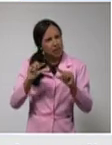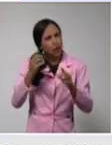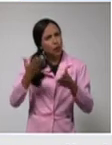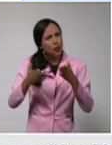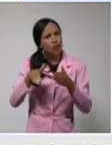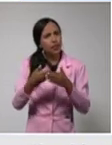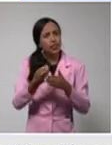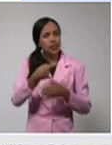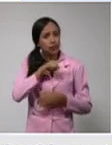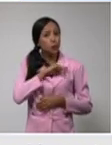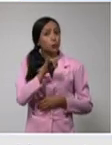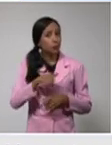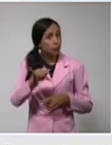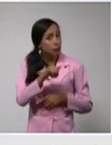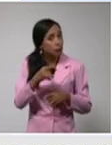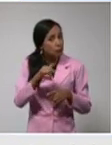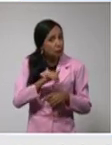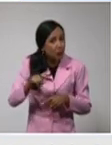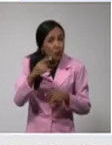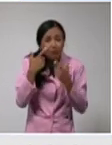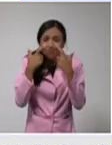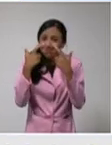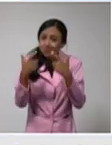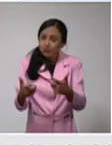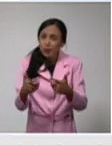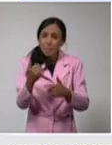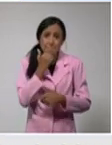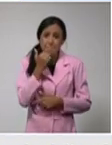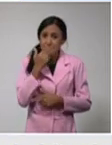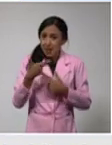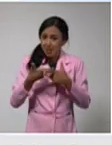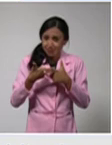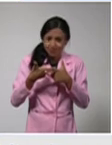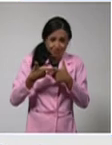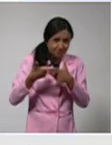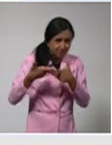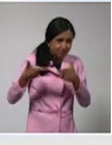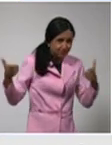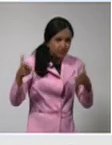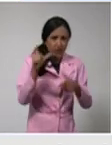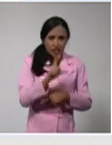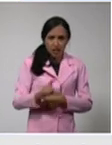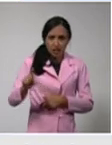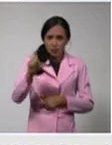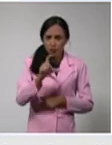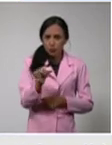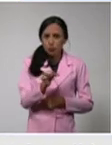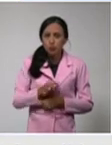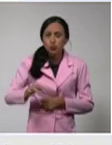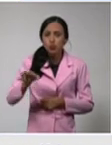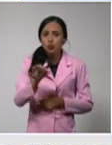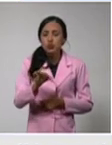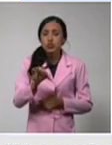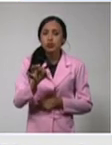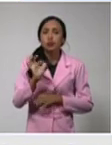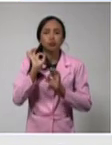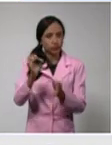Y la mayor afectación, es donde ha tenido la mayor transmisión también, en el municipio Camagüey.